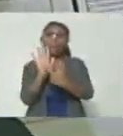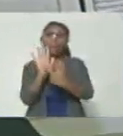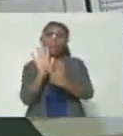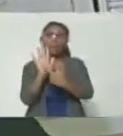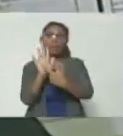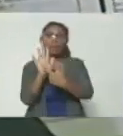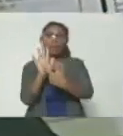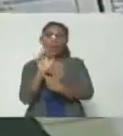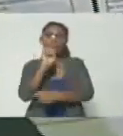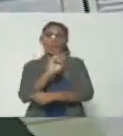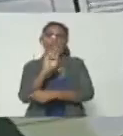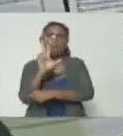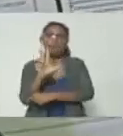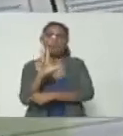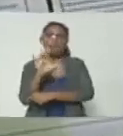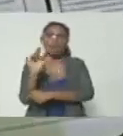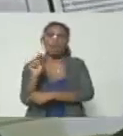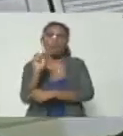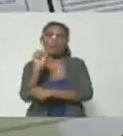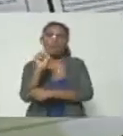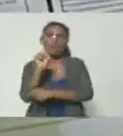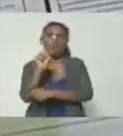el 23 de junio